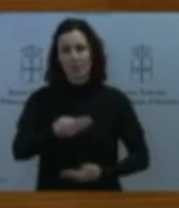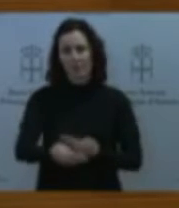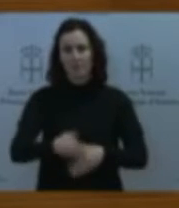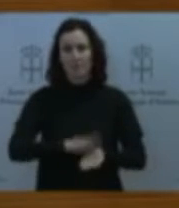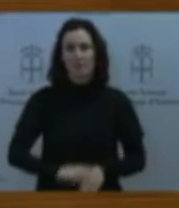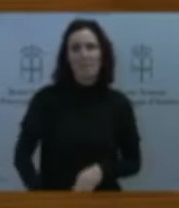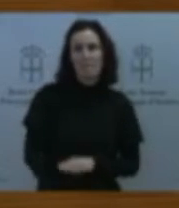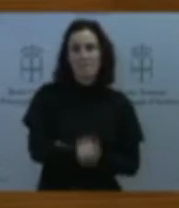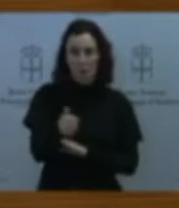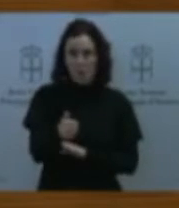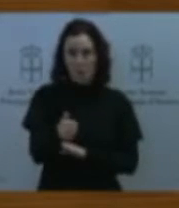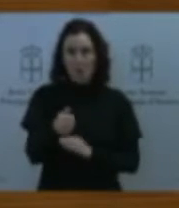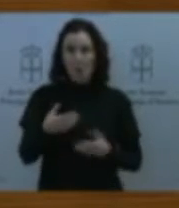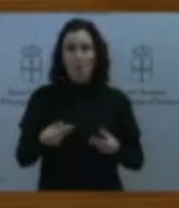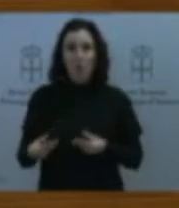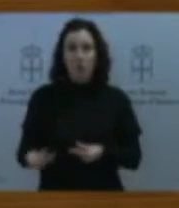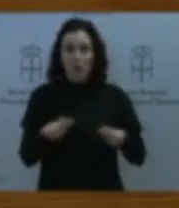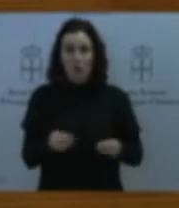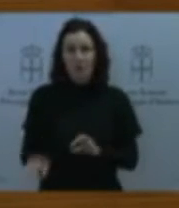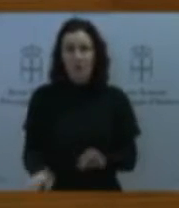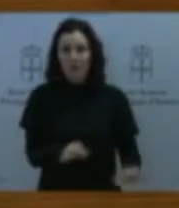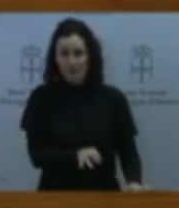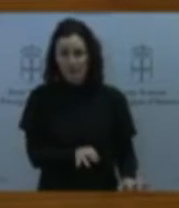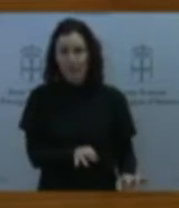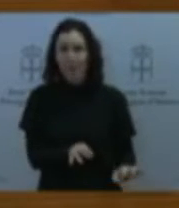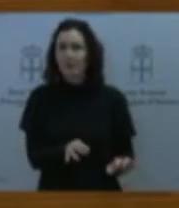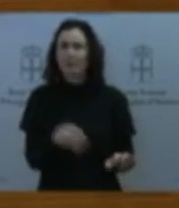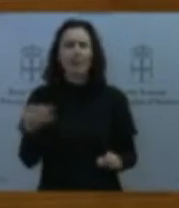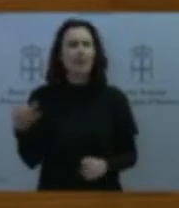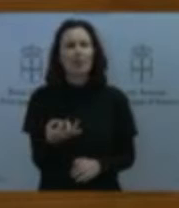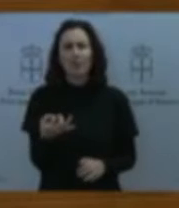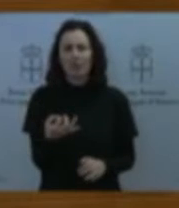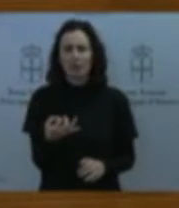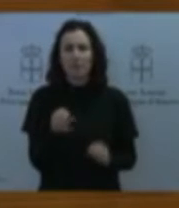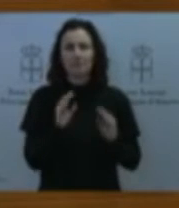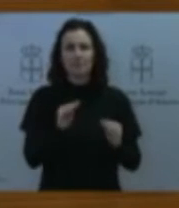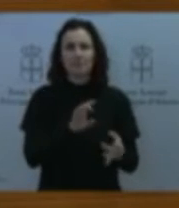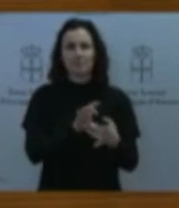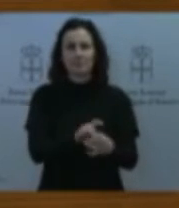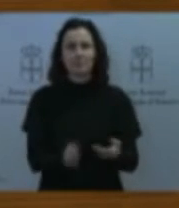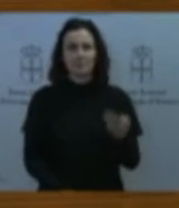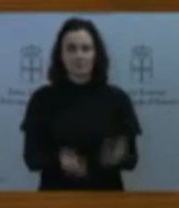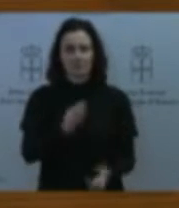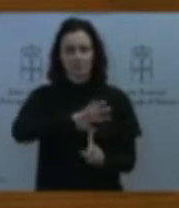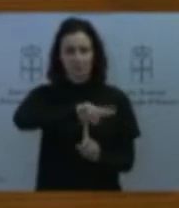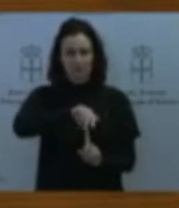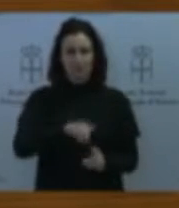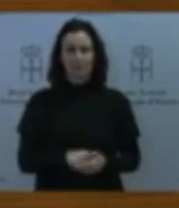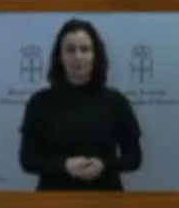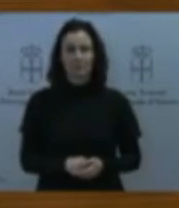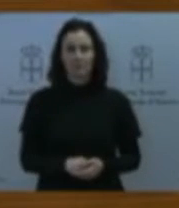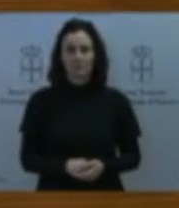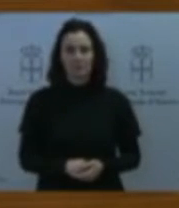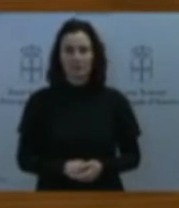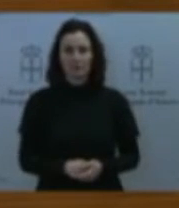de planificación que tiene que tener su correspondiente evaluación ambiental y hay que tratar de ser